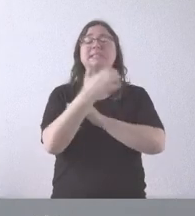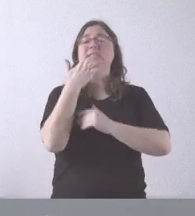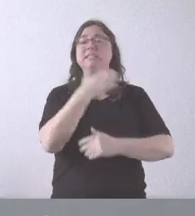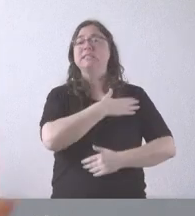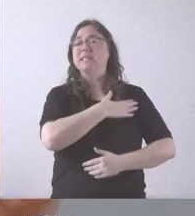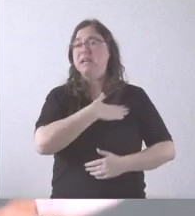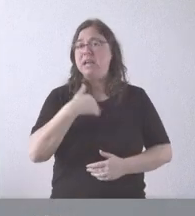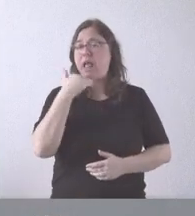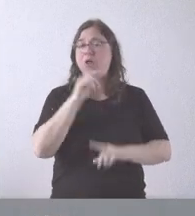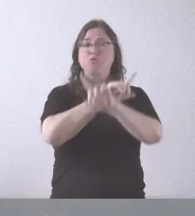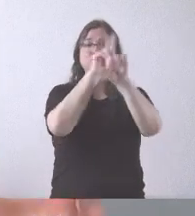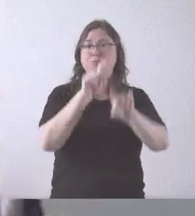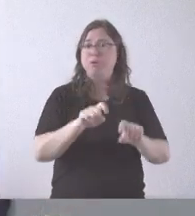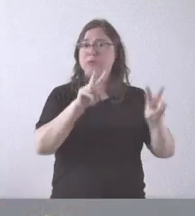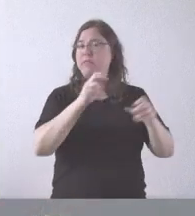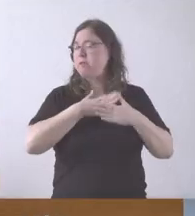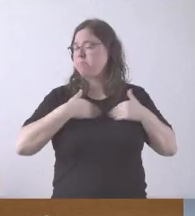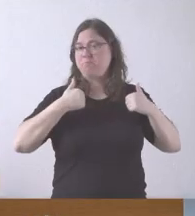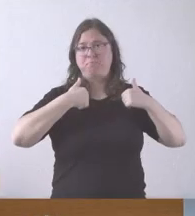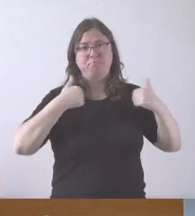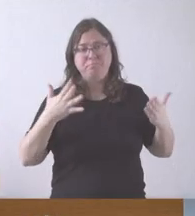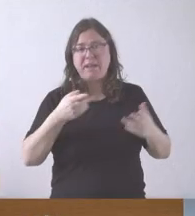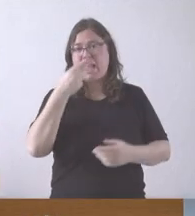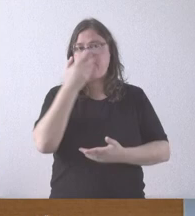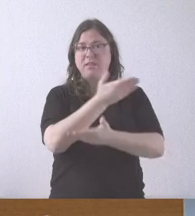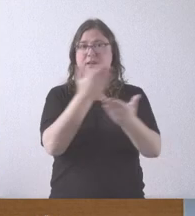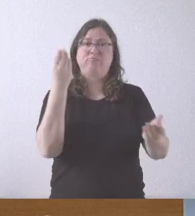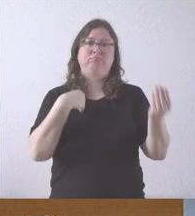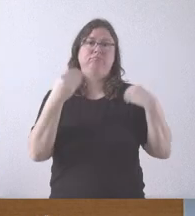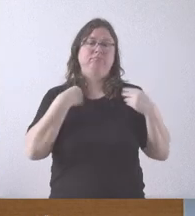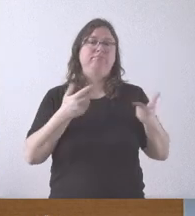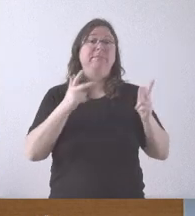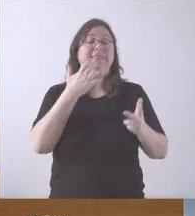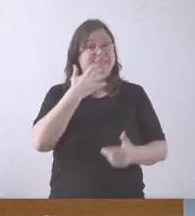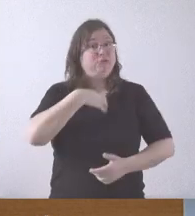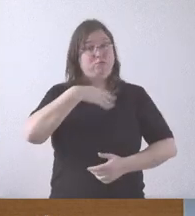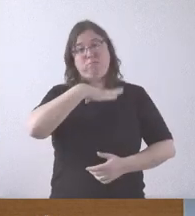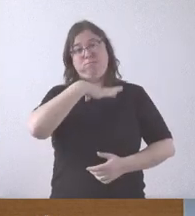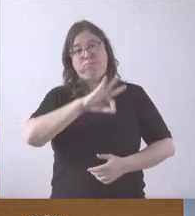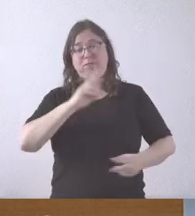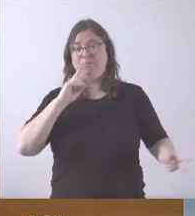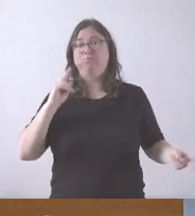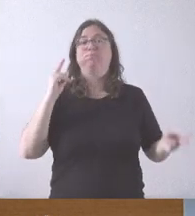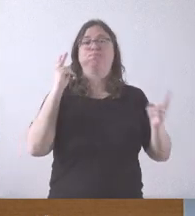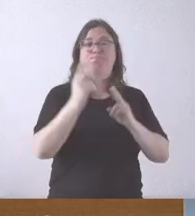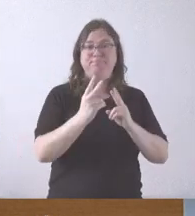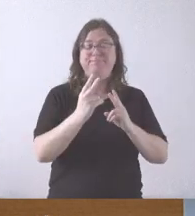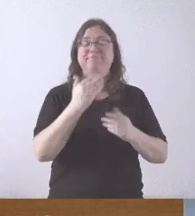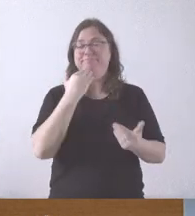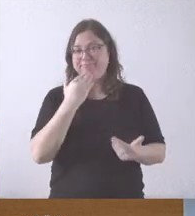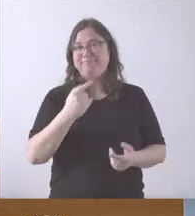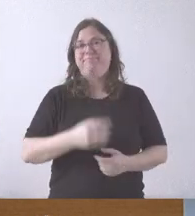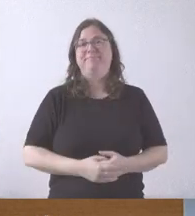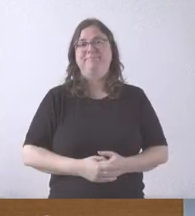cuestión sobre cualquiera de estos asuntos o otro que pueda ser de su interés y yo esté en condiciones de saberlo y poderles